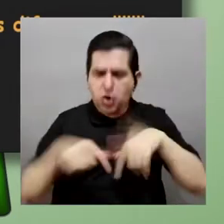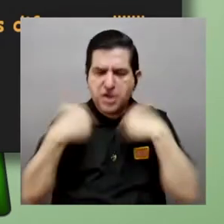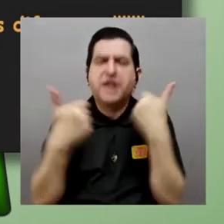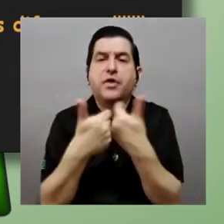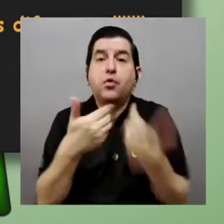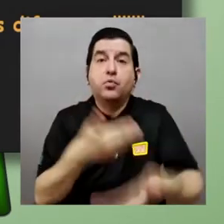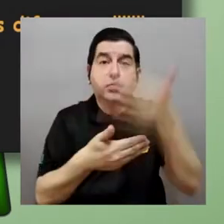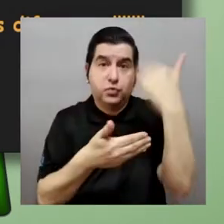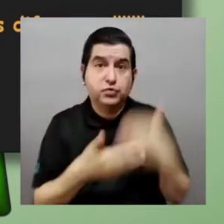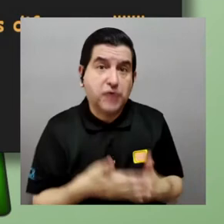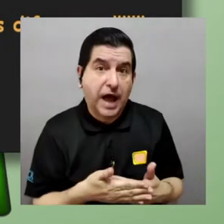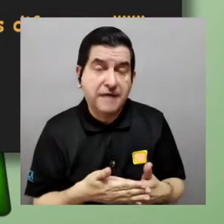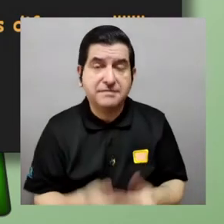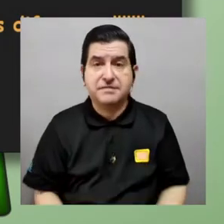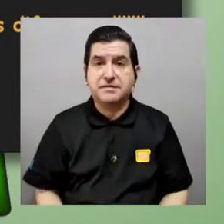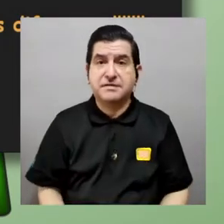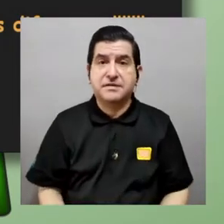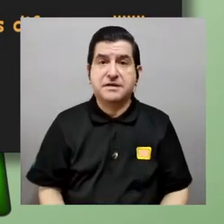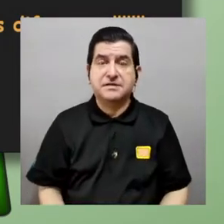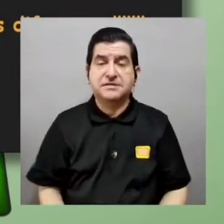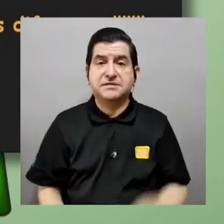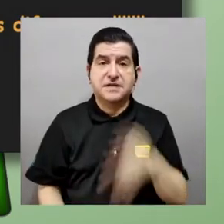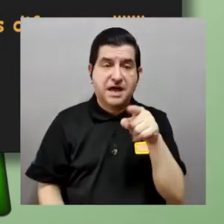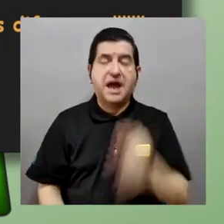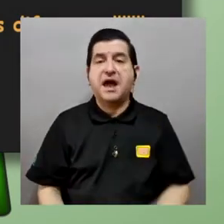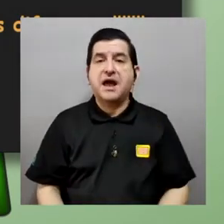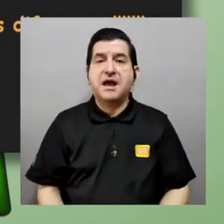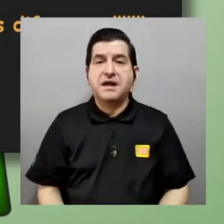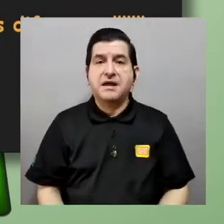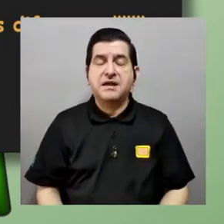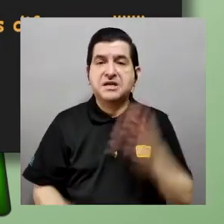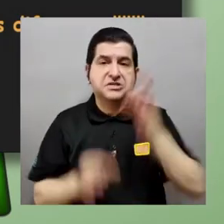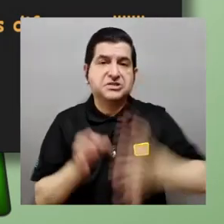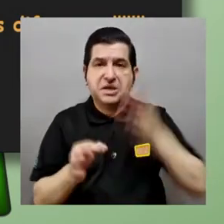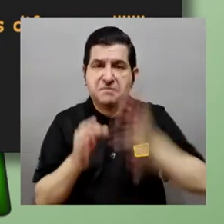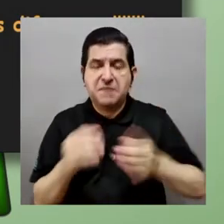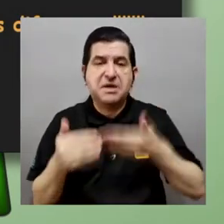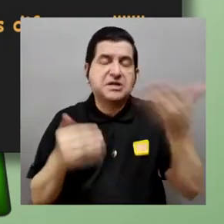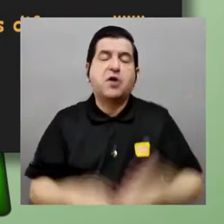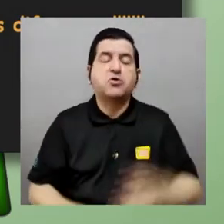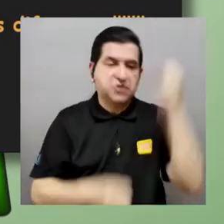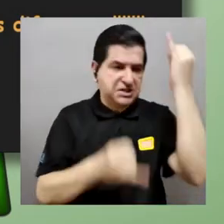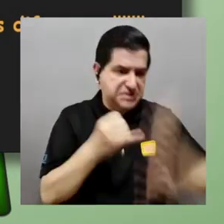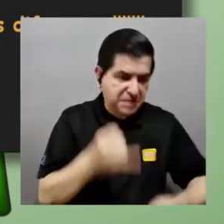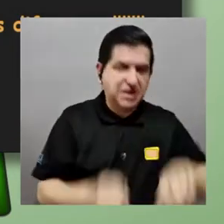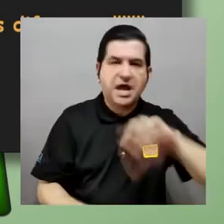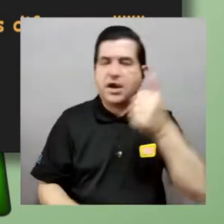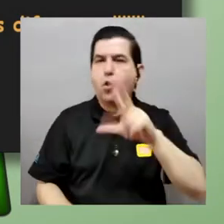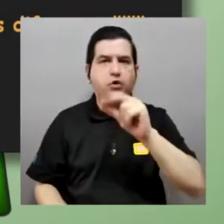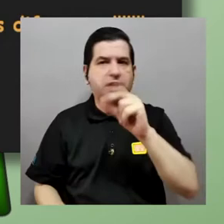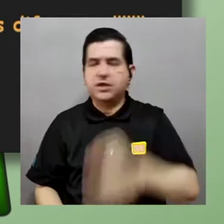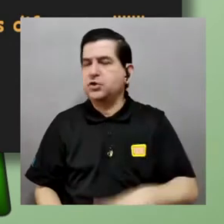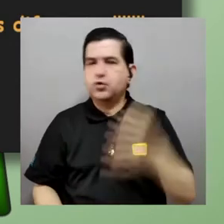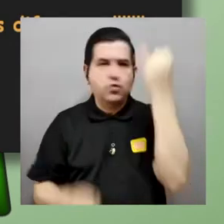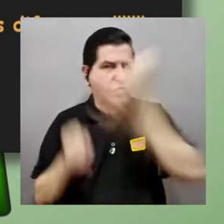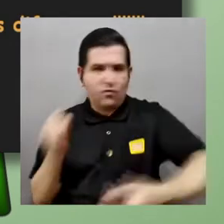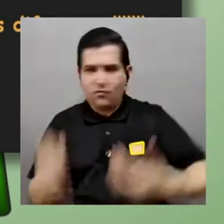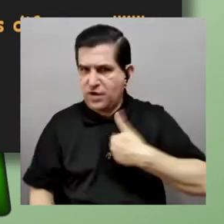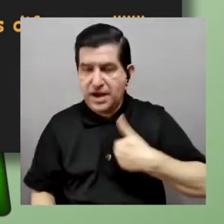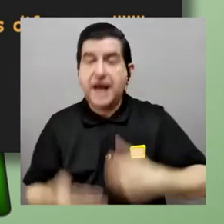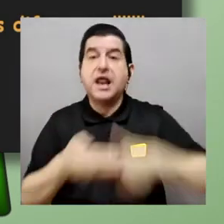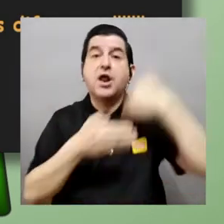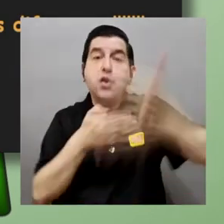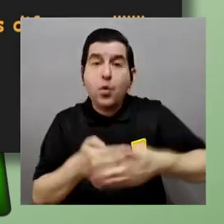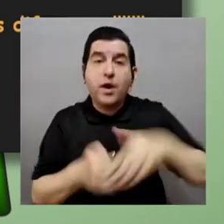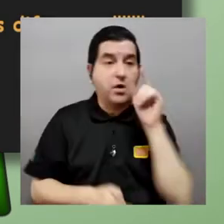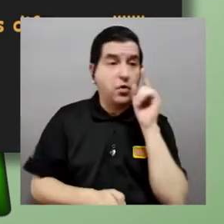conjuntos antes de cantor realmente ok simplemente había cosas finitas y cosas que no eran finitas ok después de cantor sabemos que hay